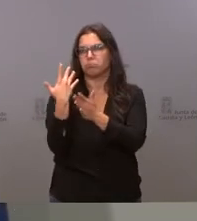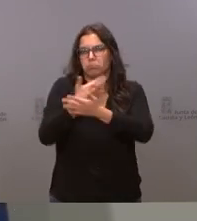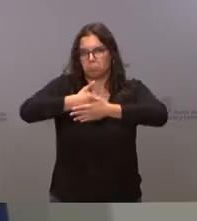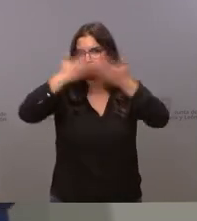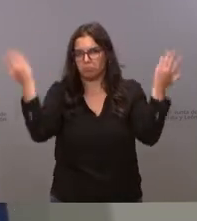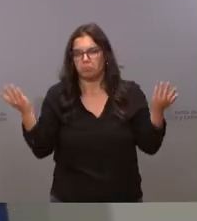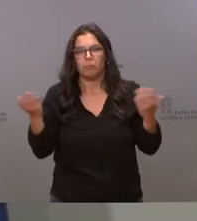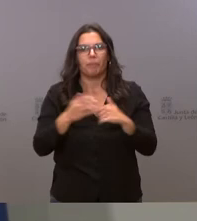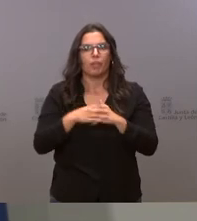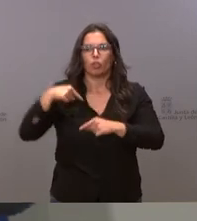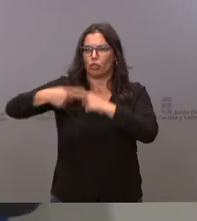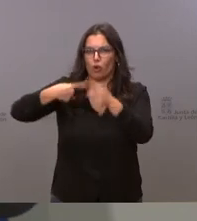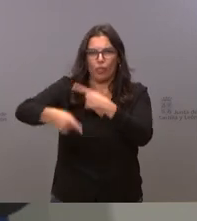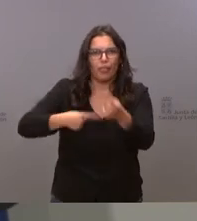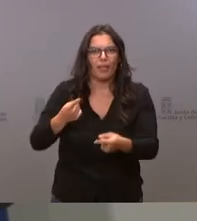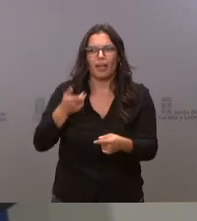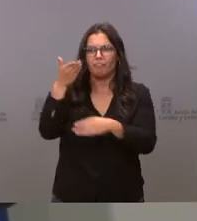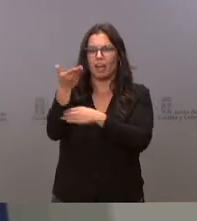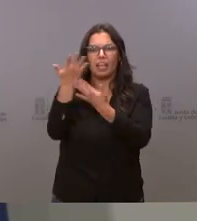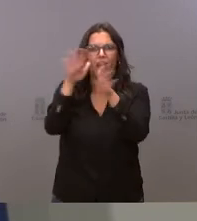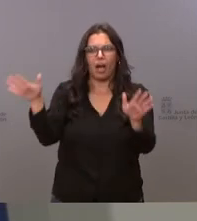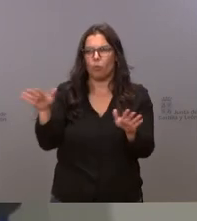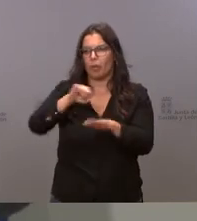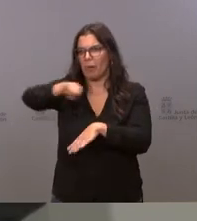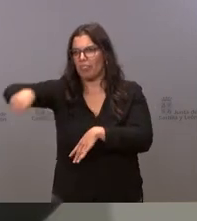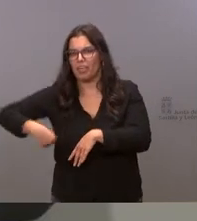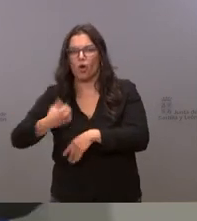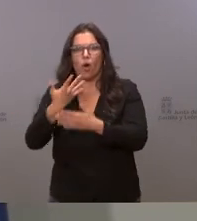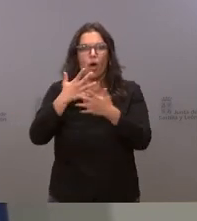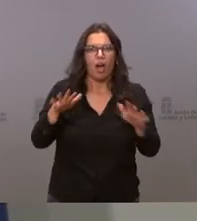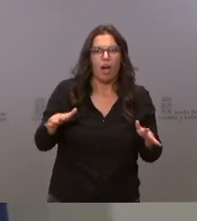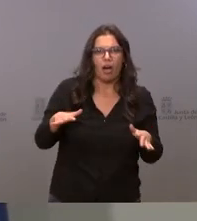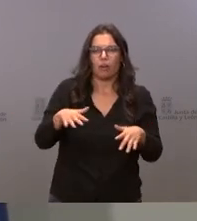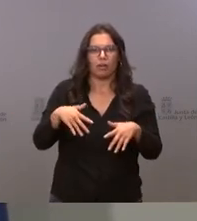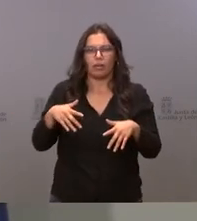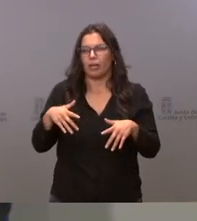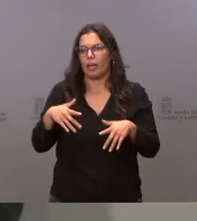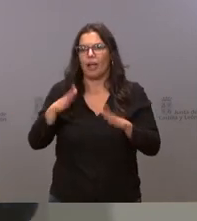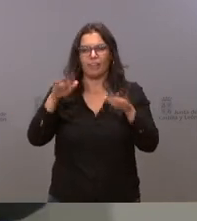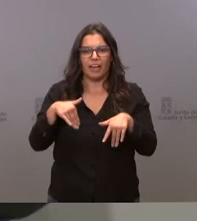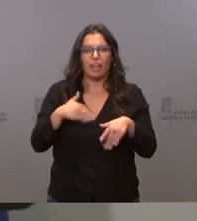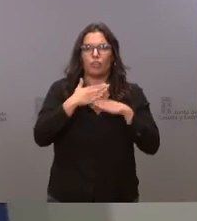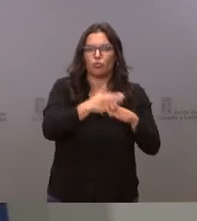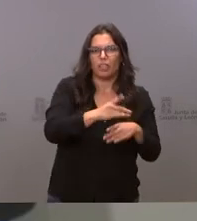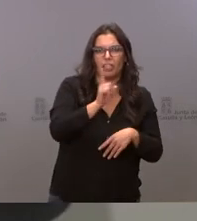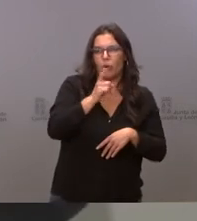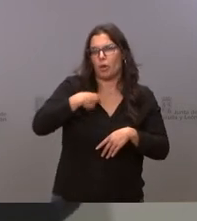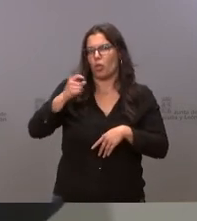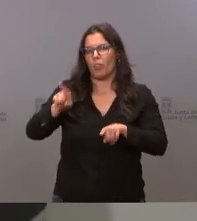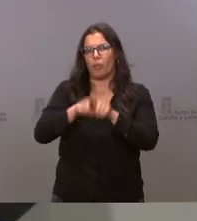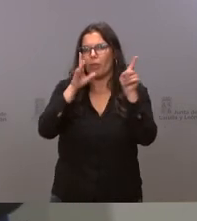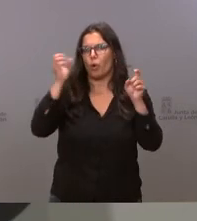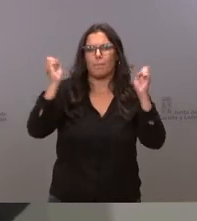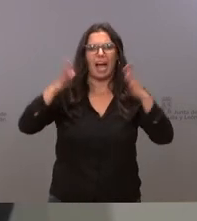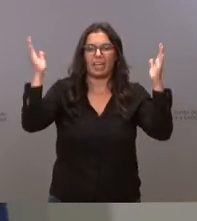que vayan todos los días estos señores aunque los números no den pero van a dar los números porque vamos a hacer magia y vamos a traerlos de no sé dónde o vamos a porque